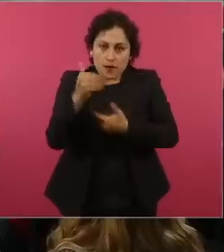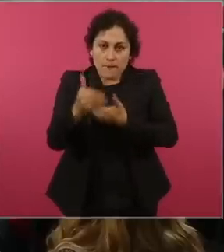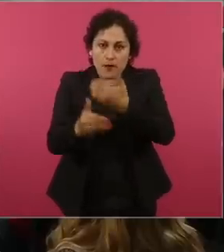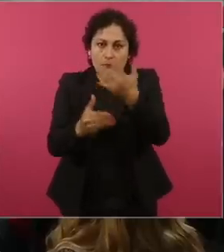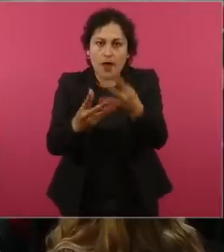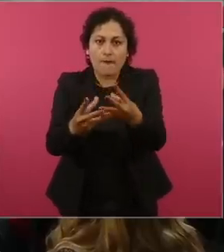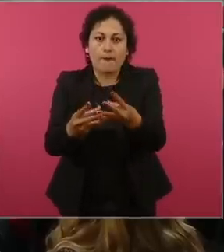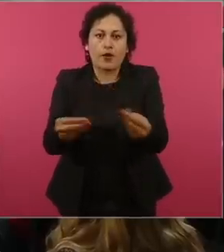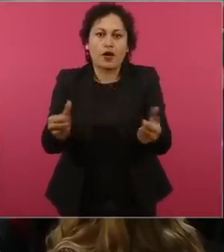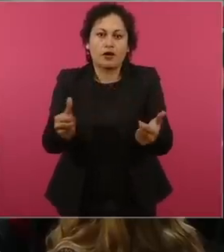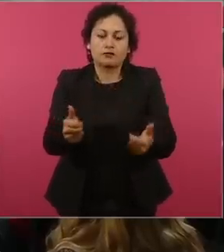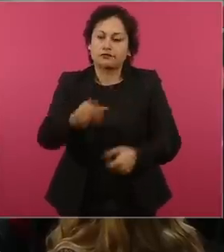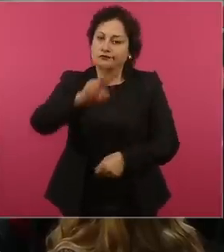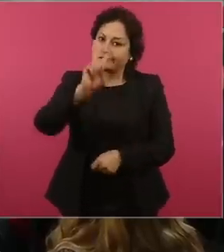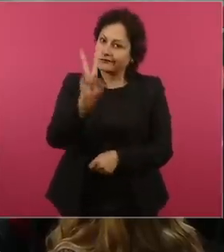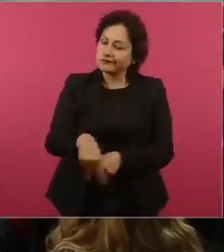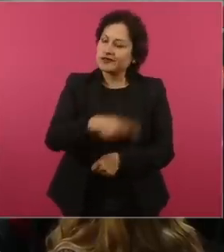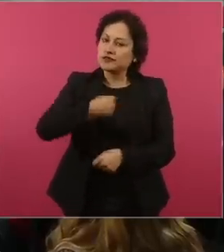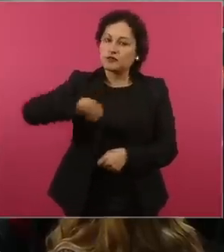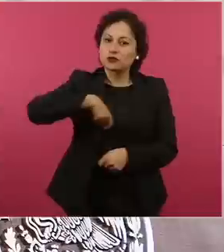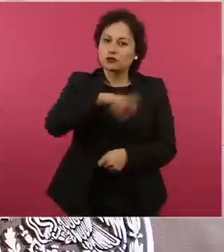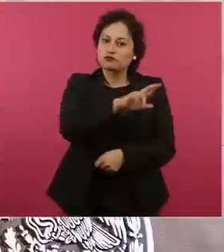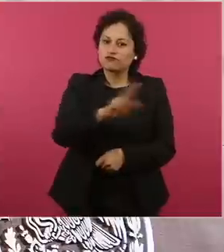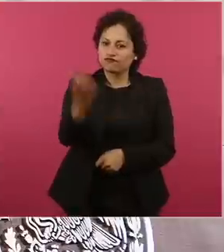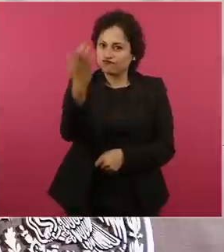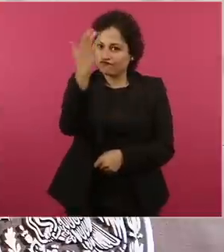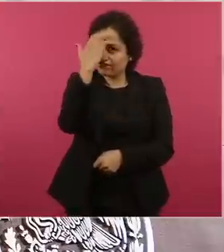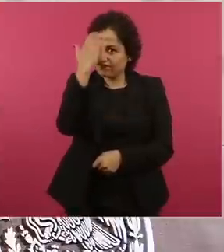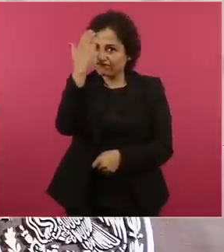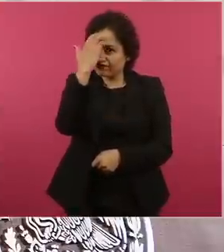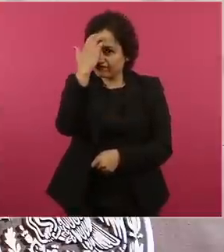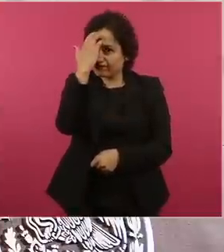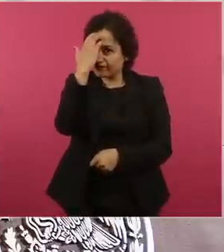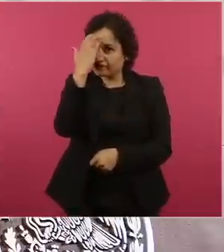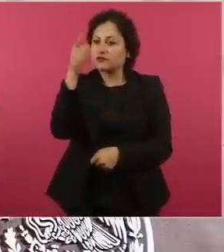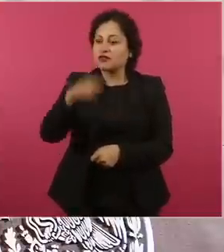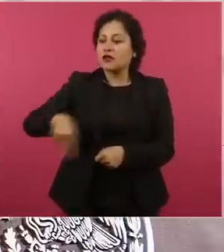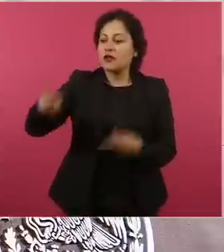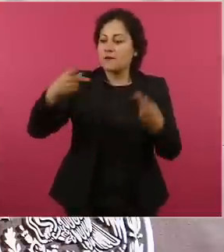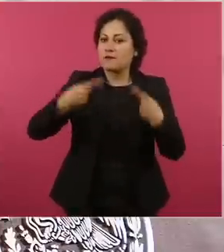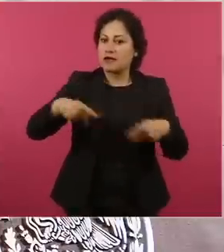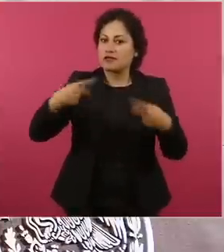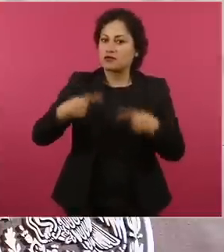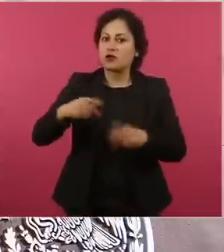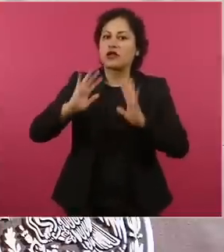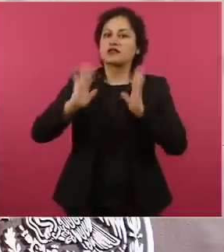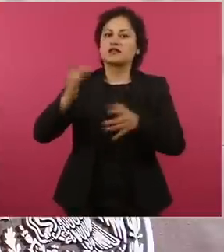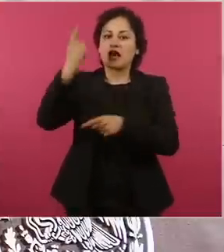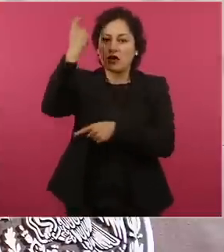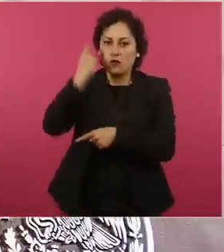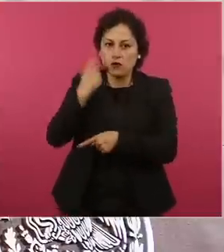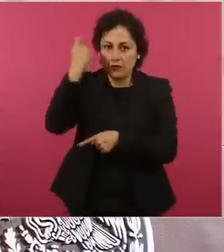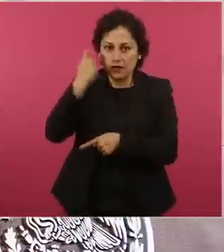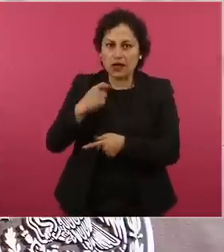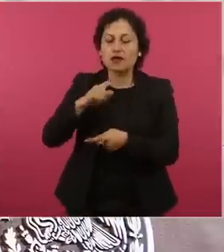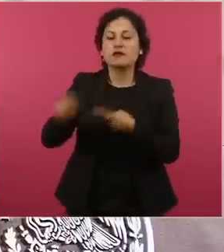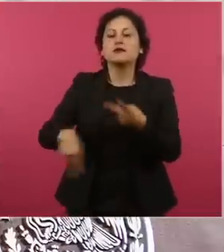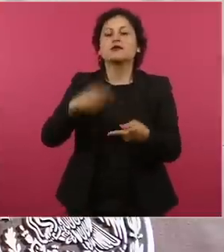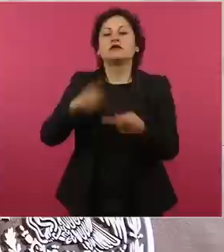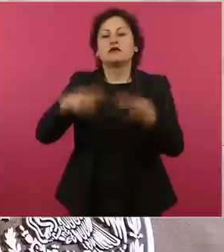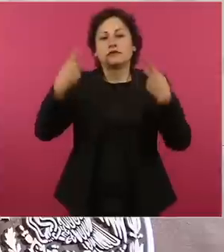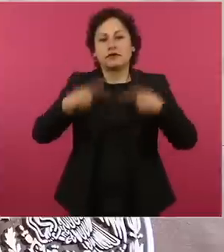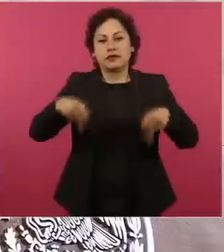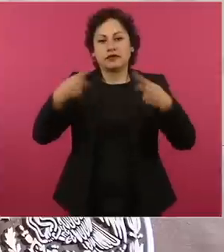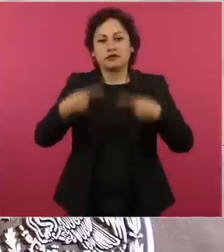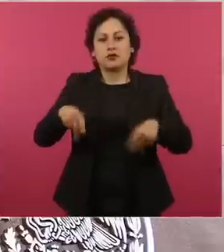Un sincero reconocimiento a los compañeros jubilados y sobrecargos en activo, quienes